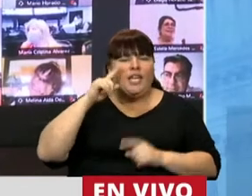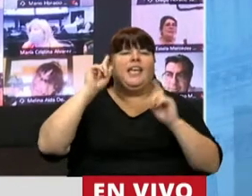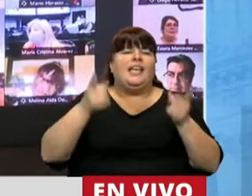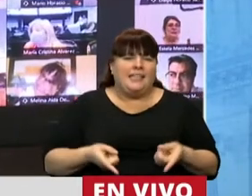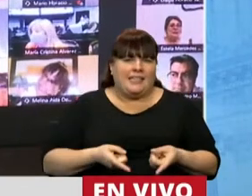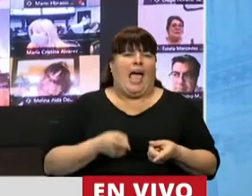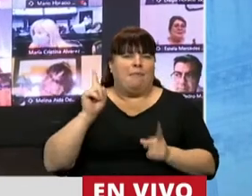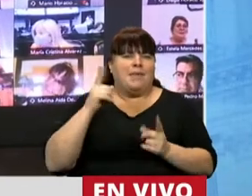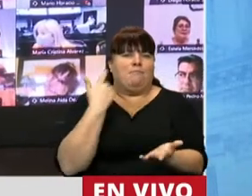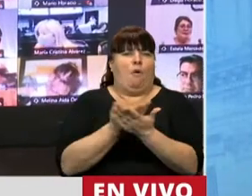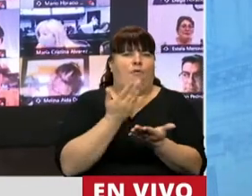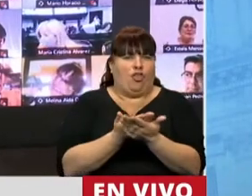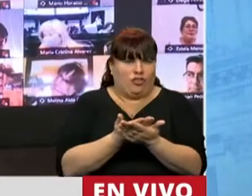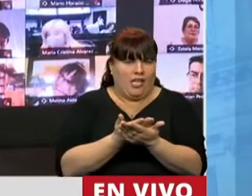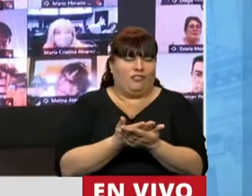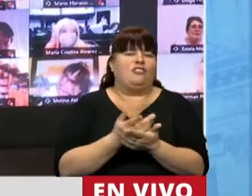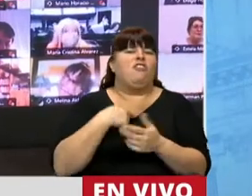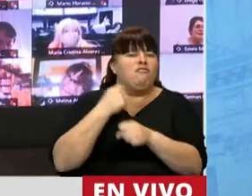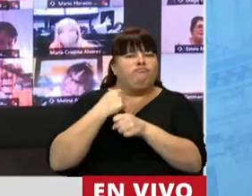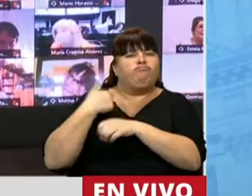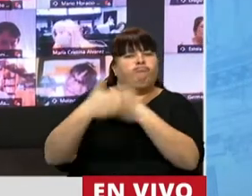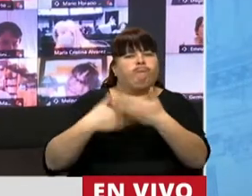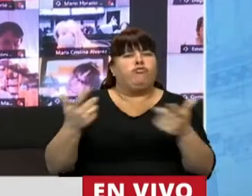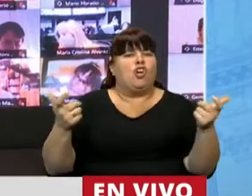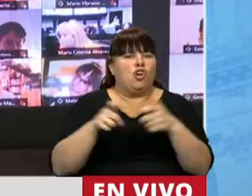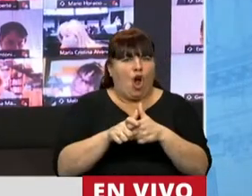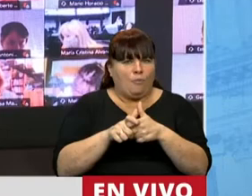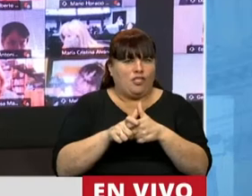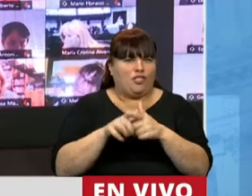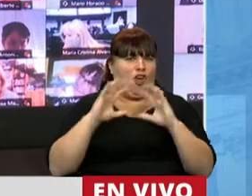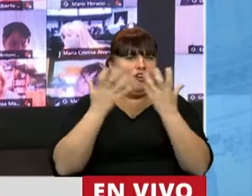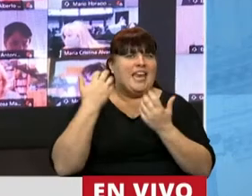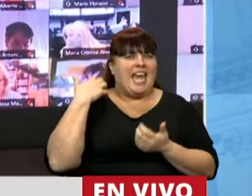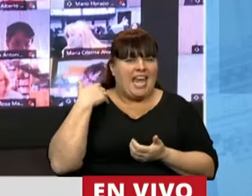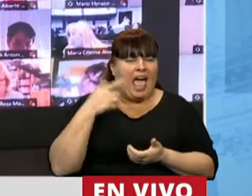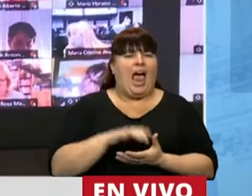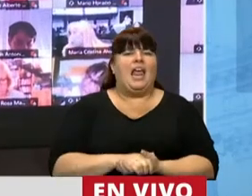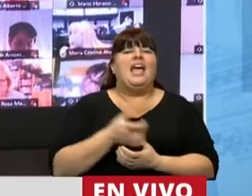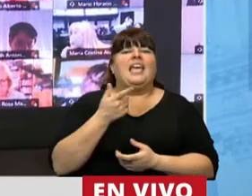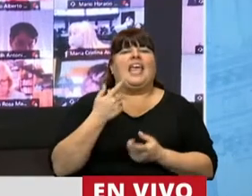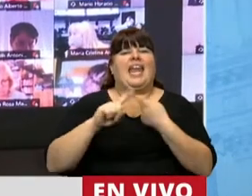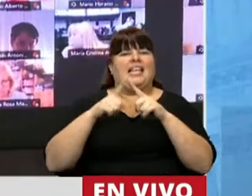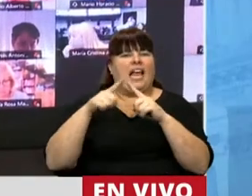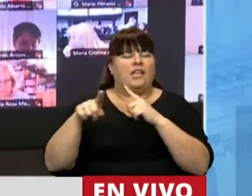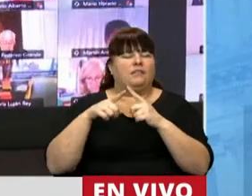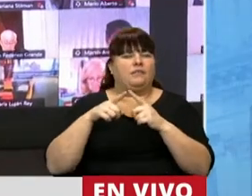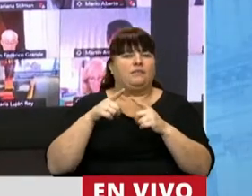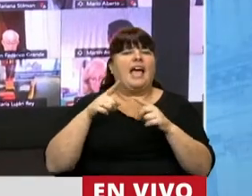habían tenido esta iniciativa y así lo hemos trabajado en la comisión plenaria que hicimos entre relaciones